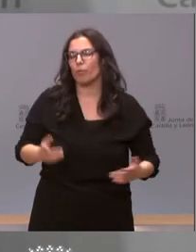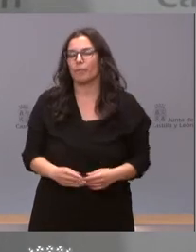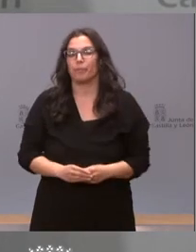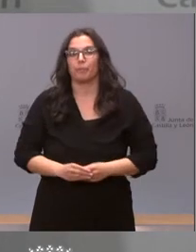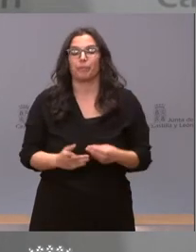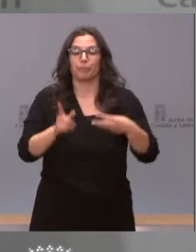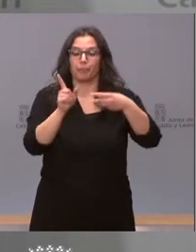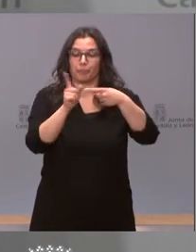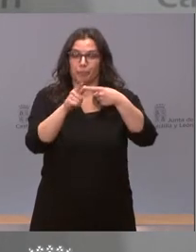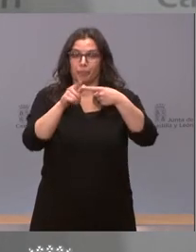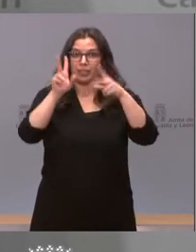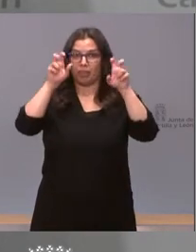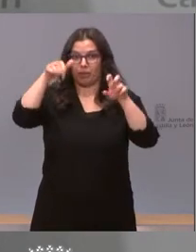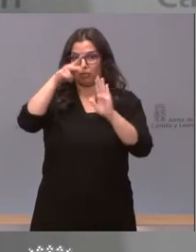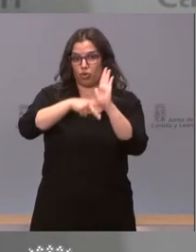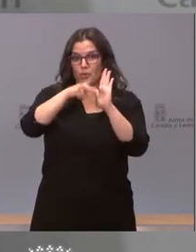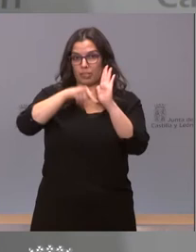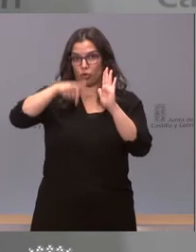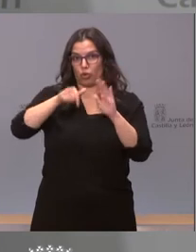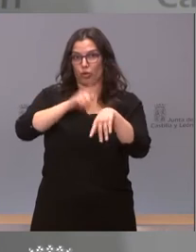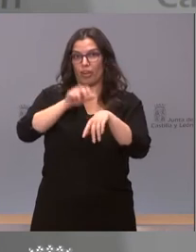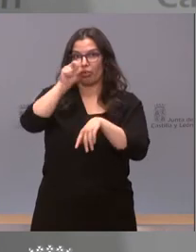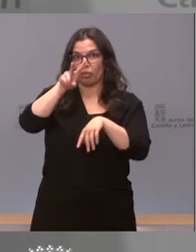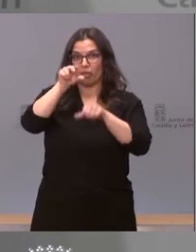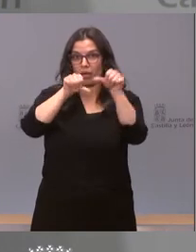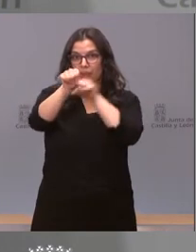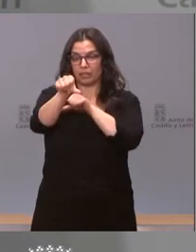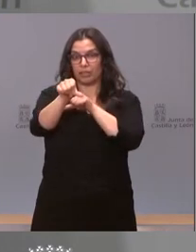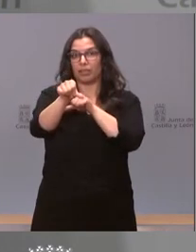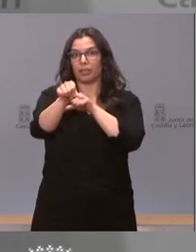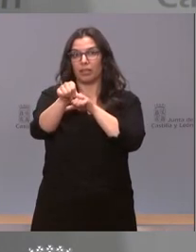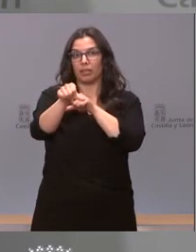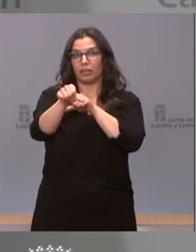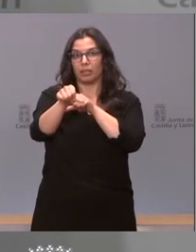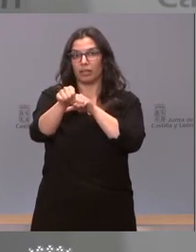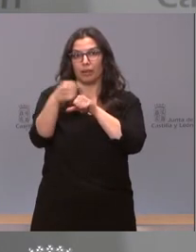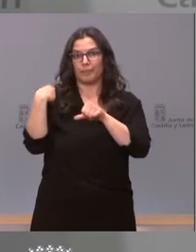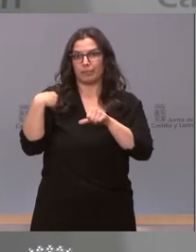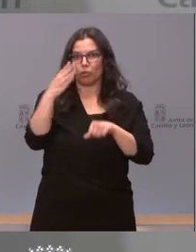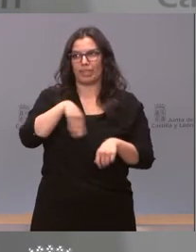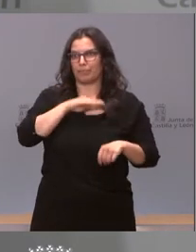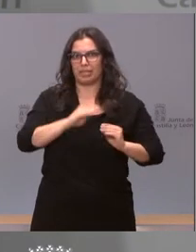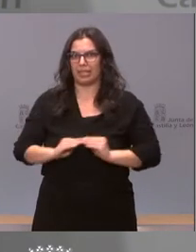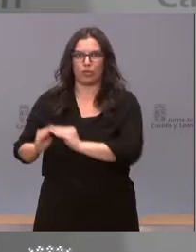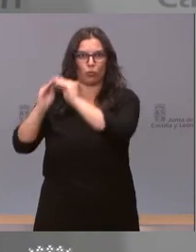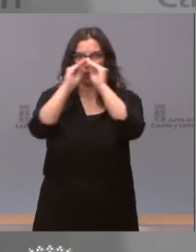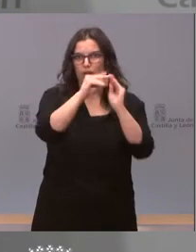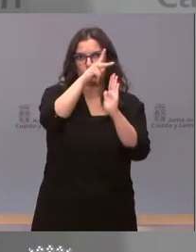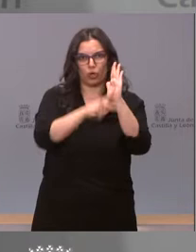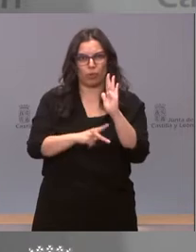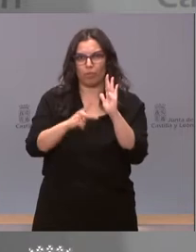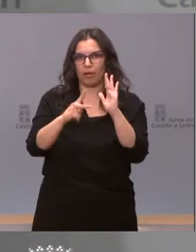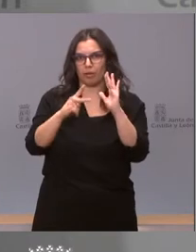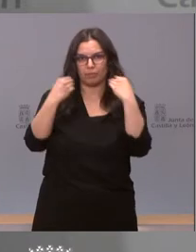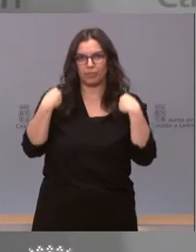entran en vigor hoy, son las normas que entran en vigor en todo el territorio nacional. Son las normas aprobadas